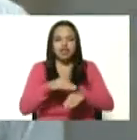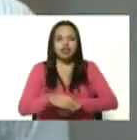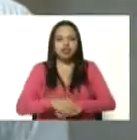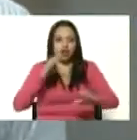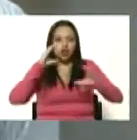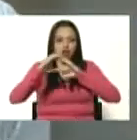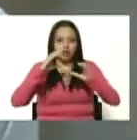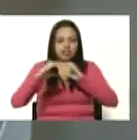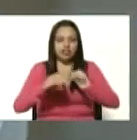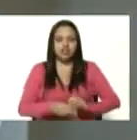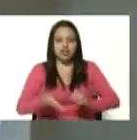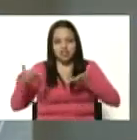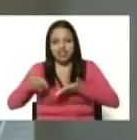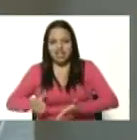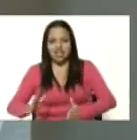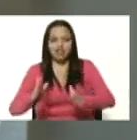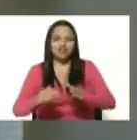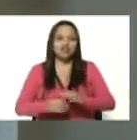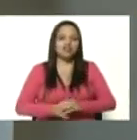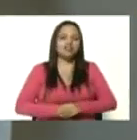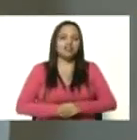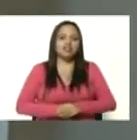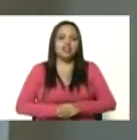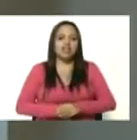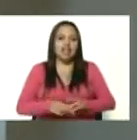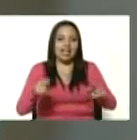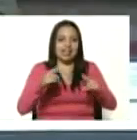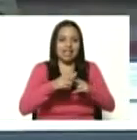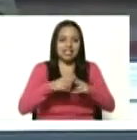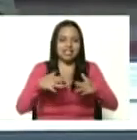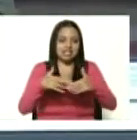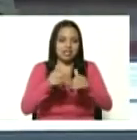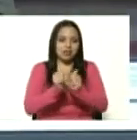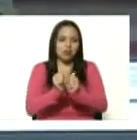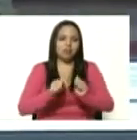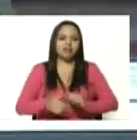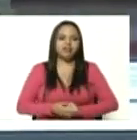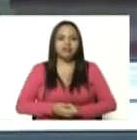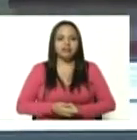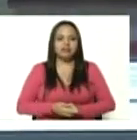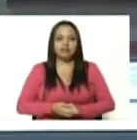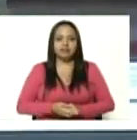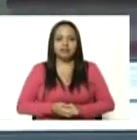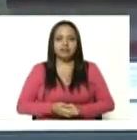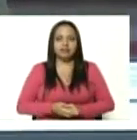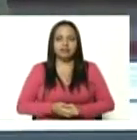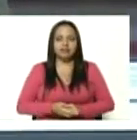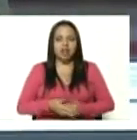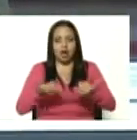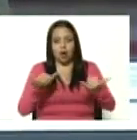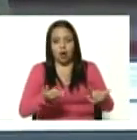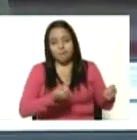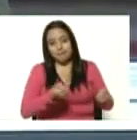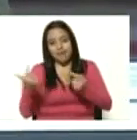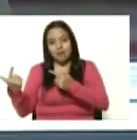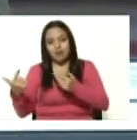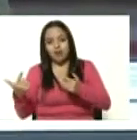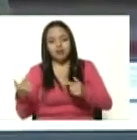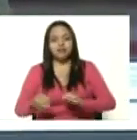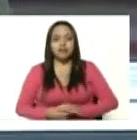San Cristóbal Alfred Nazaret Ñañez bueno vámonos directo a la base aérea